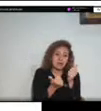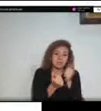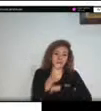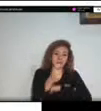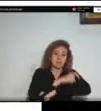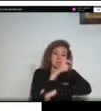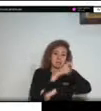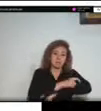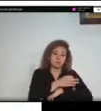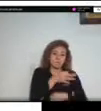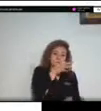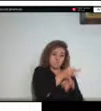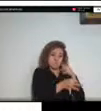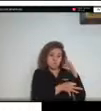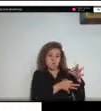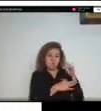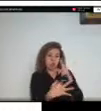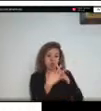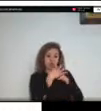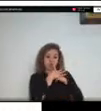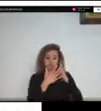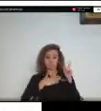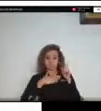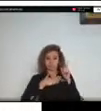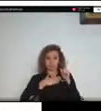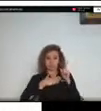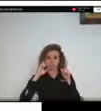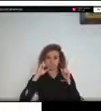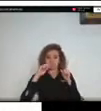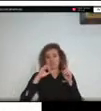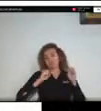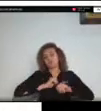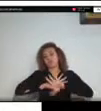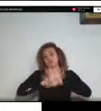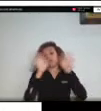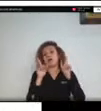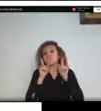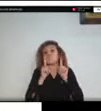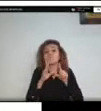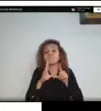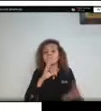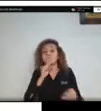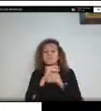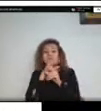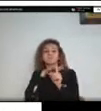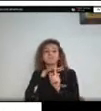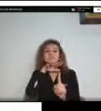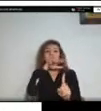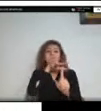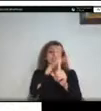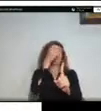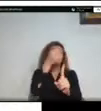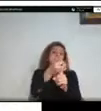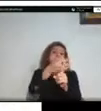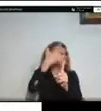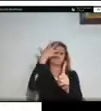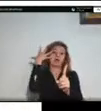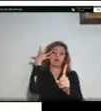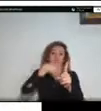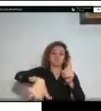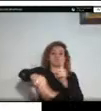nosotros como responsables del transporte de los hidrocarburos sino que generan unos impactos hacia afuera hablando